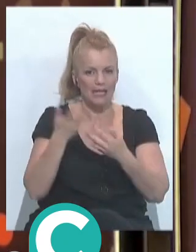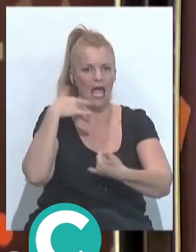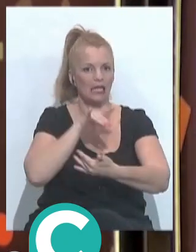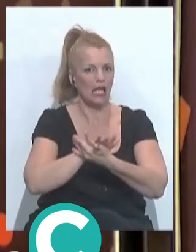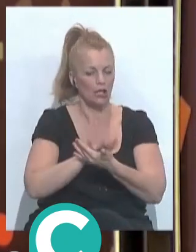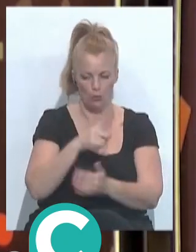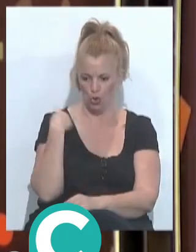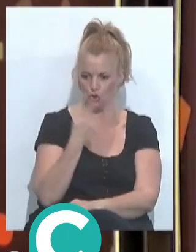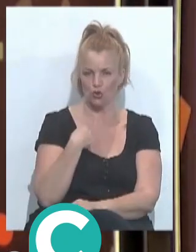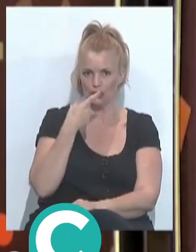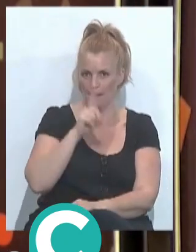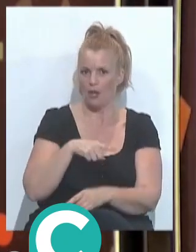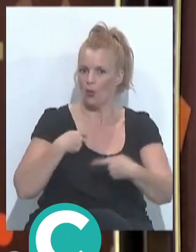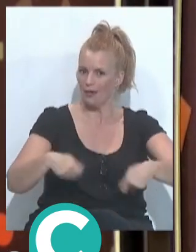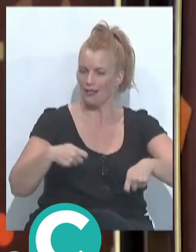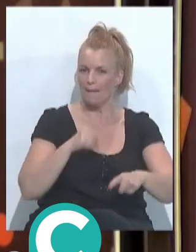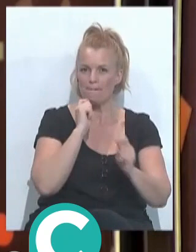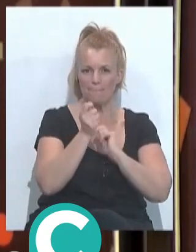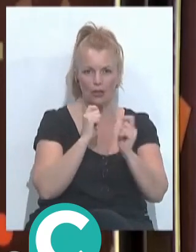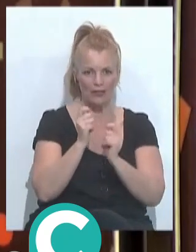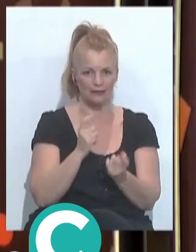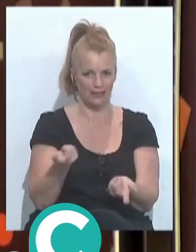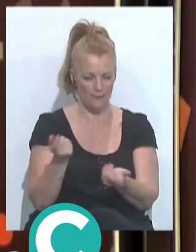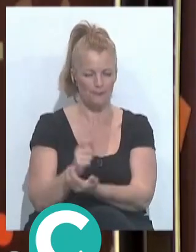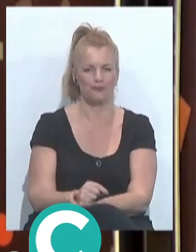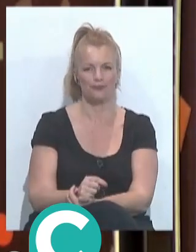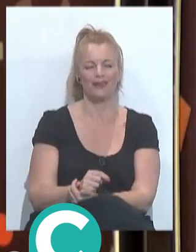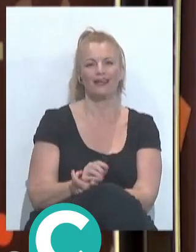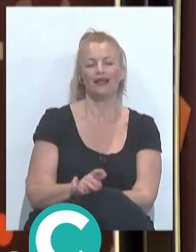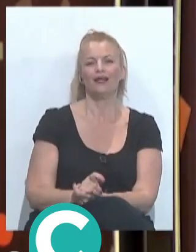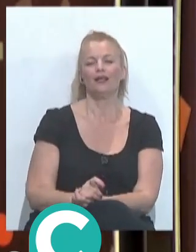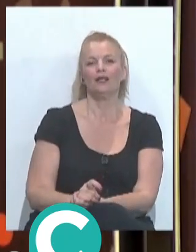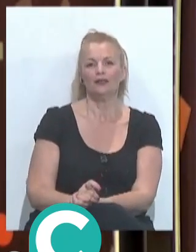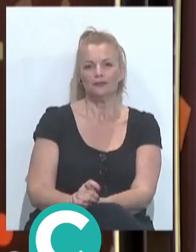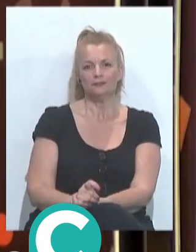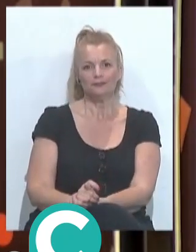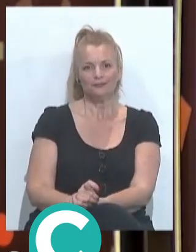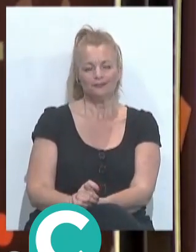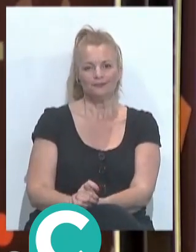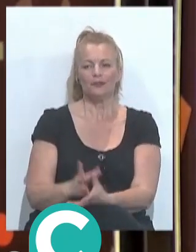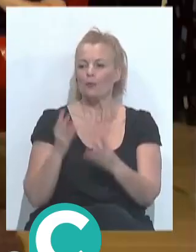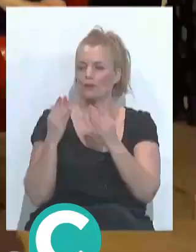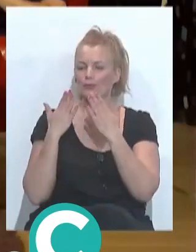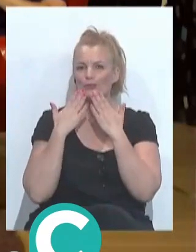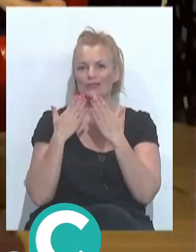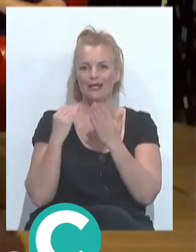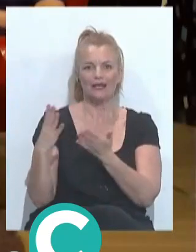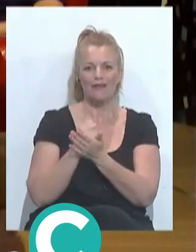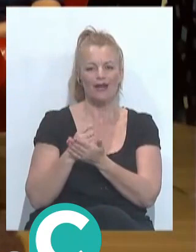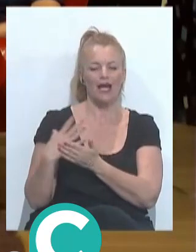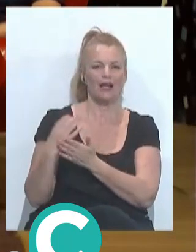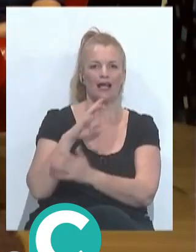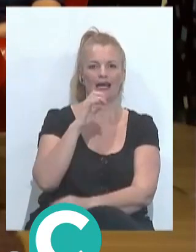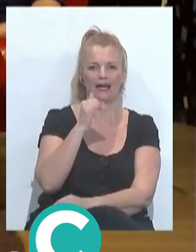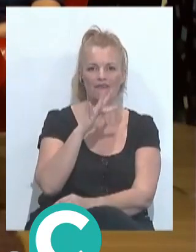nosotros también más artículos que poco me parece bueno pues un buen ratito muchas gracias Rafa